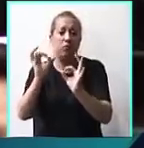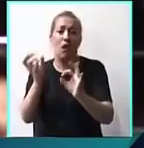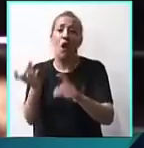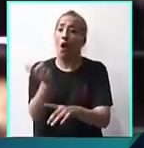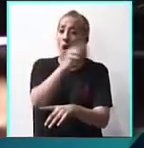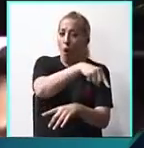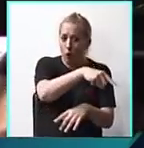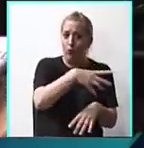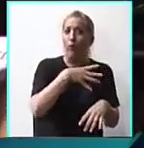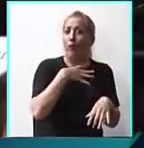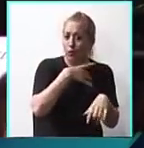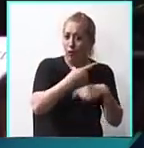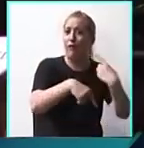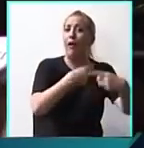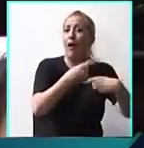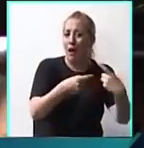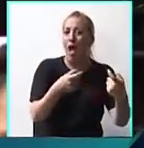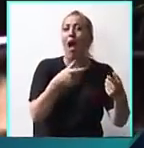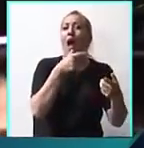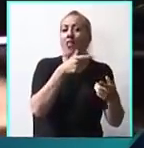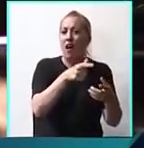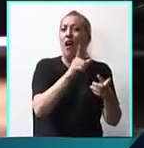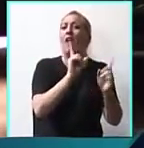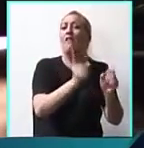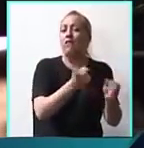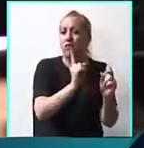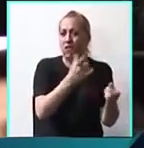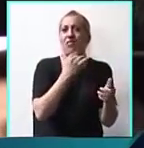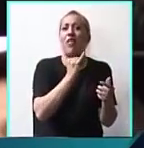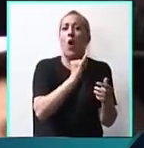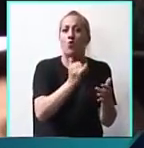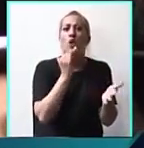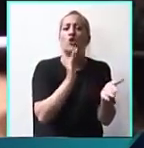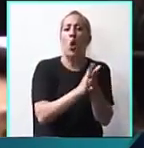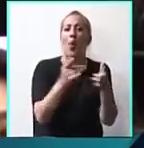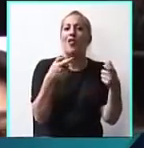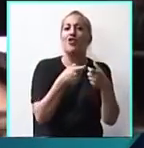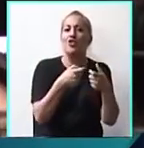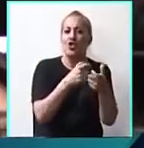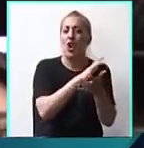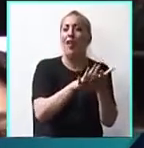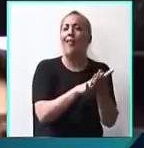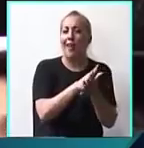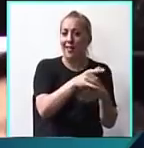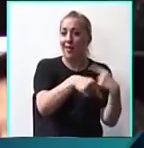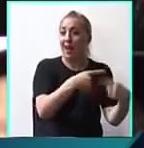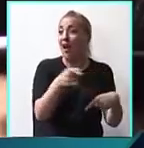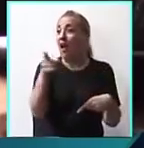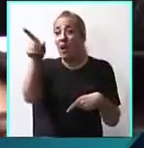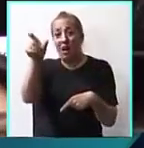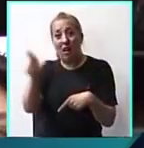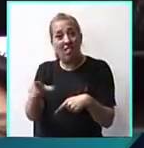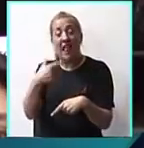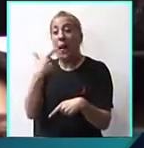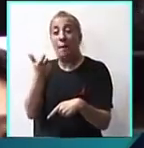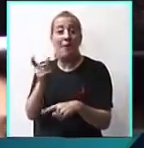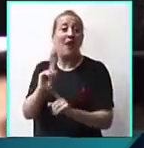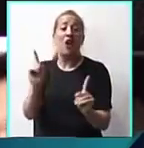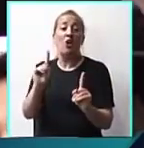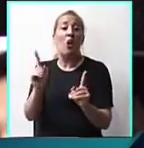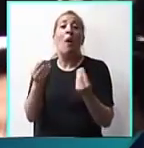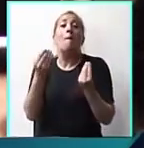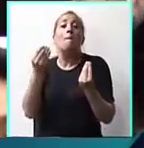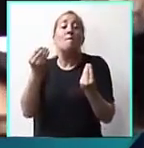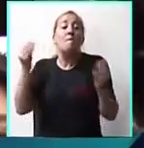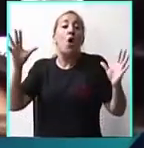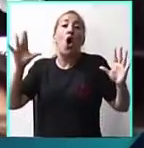sigue. La de asociación ilícita del subte sigue. El señor de la piedrita no. Porque es alguien que se